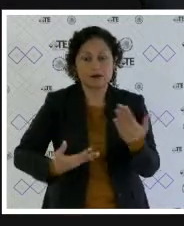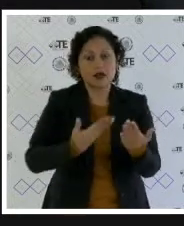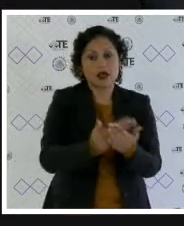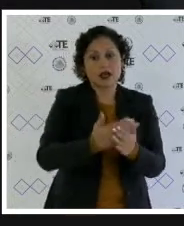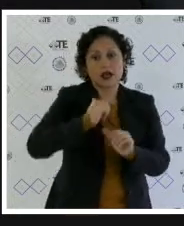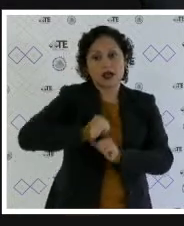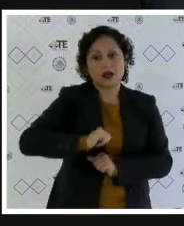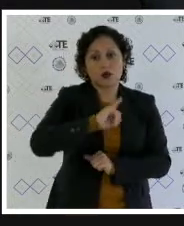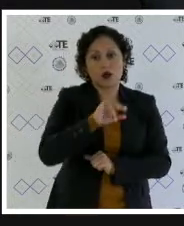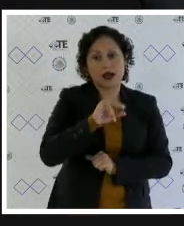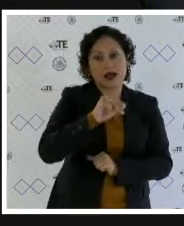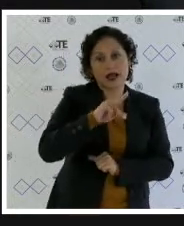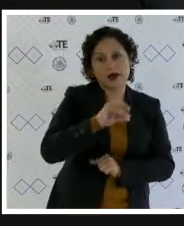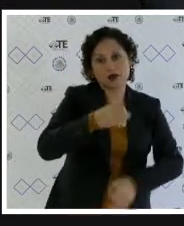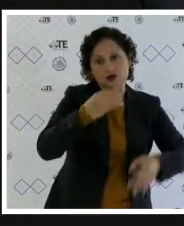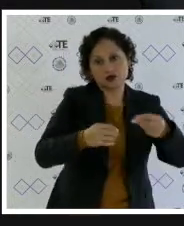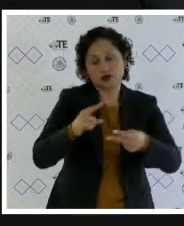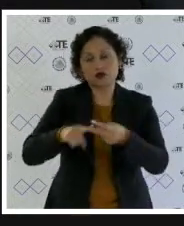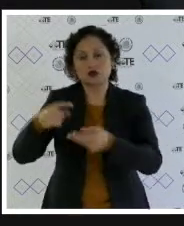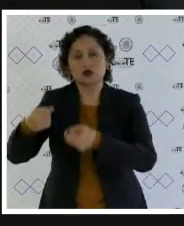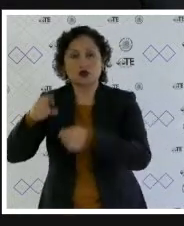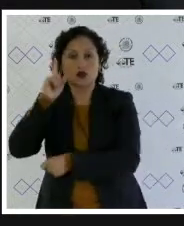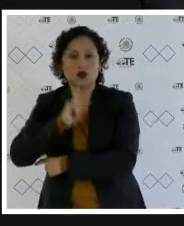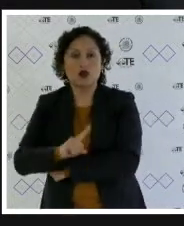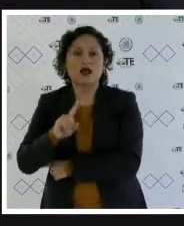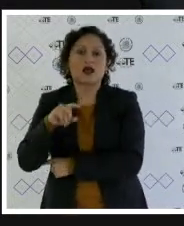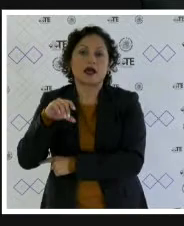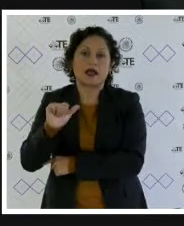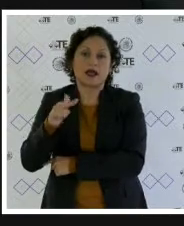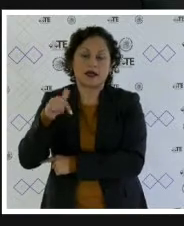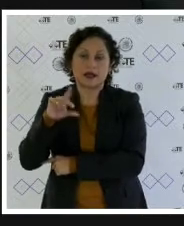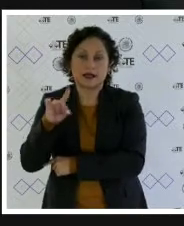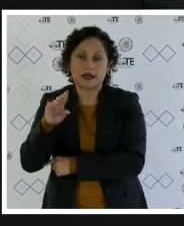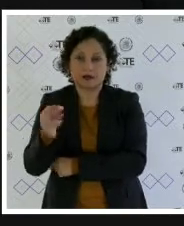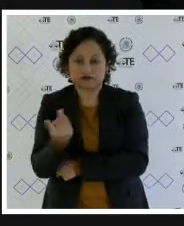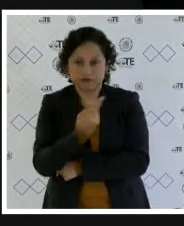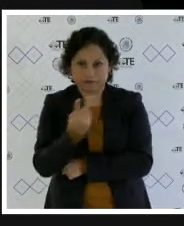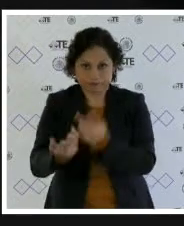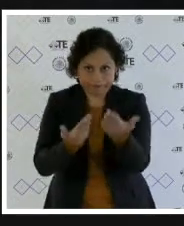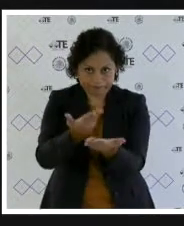Juan Carlos Sánchez León y de la magistrada Alejandra Chávez Camarena, respectivamente.